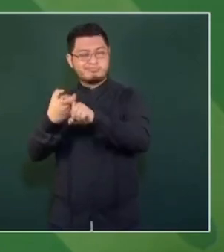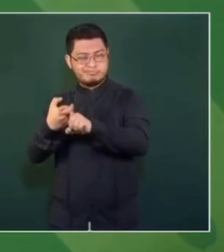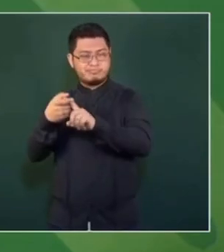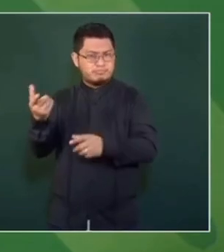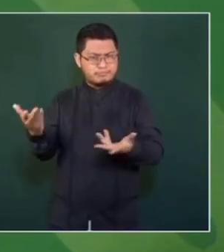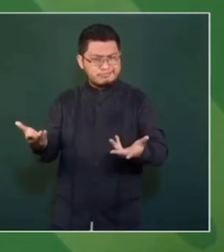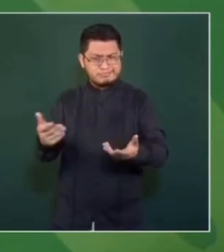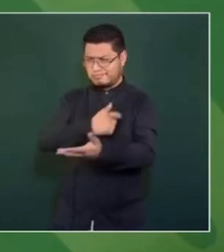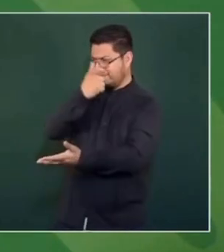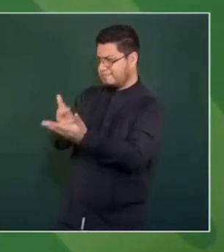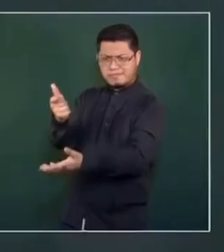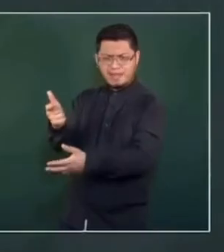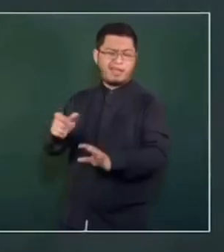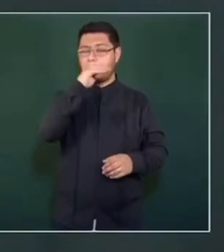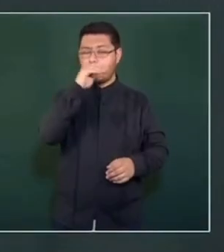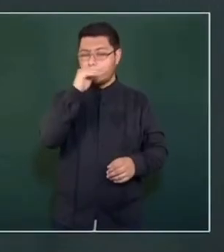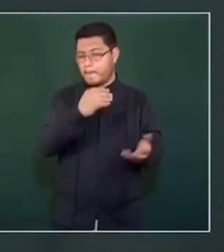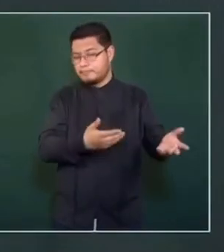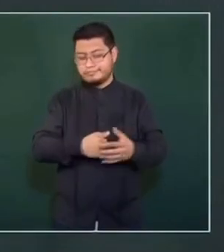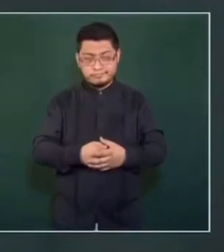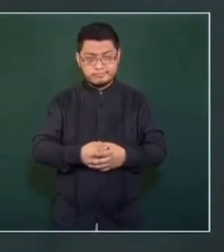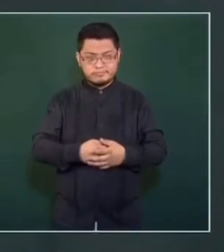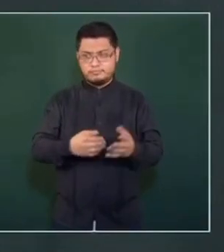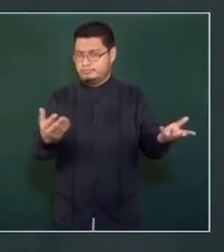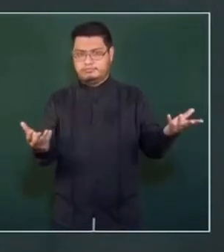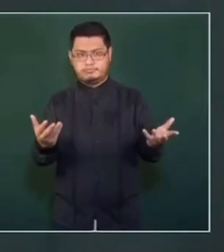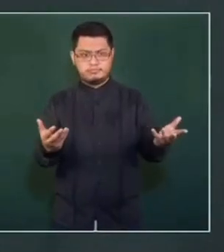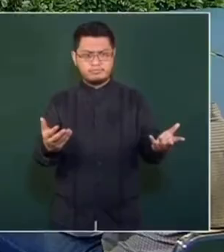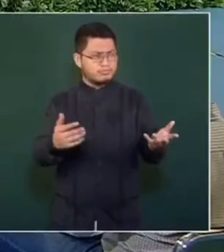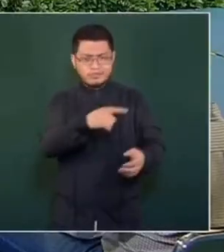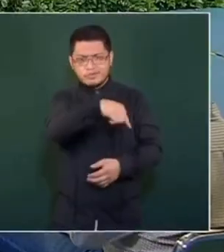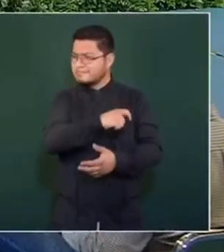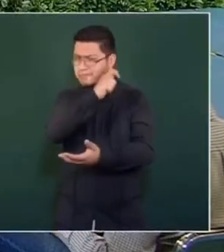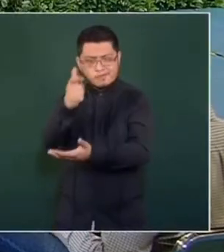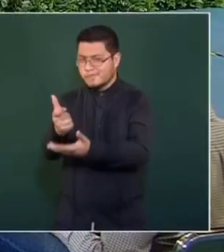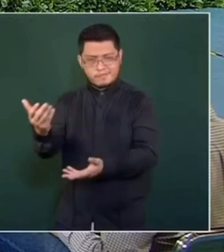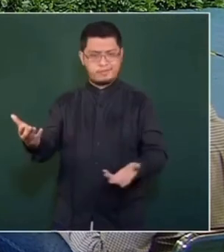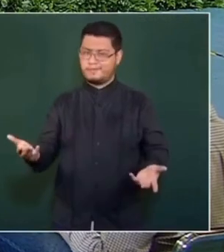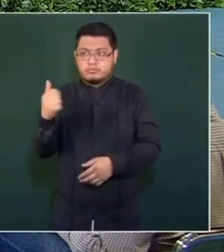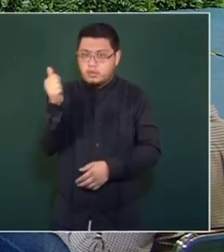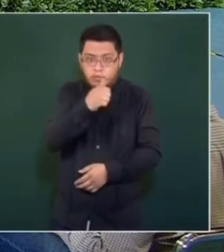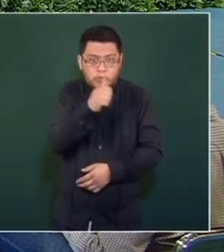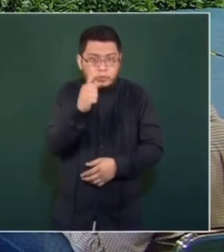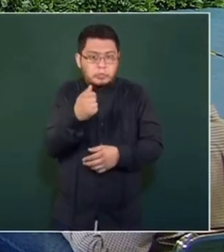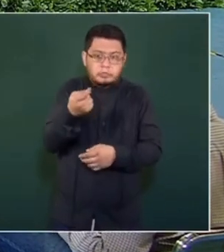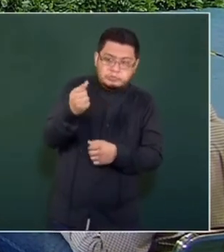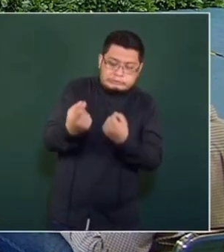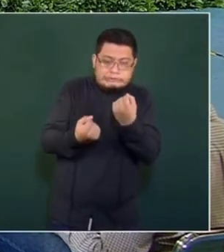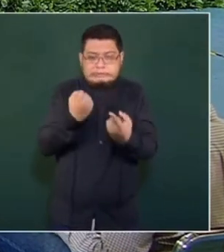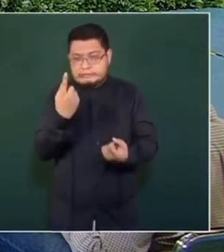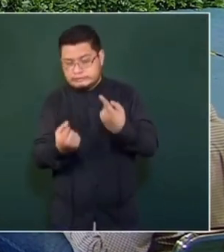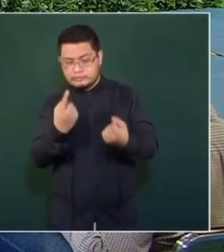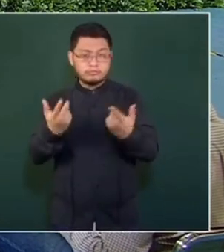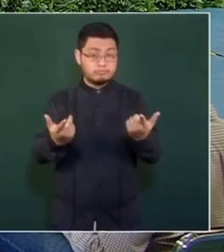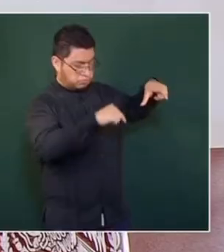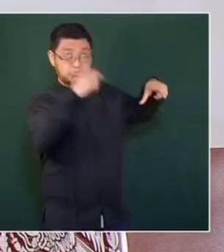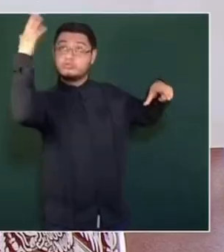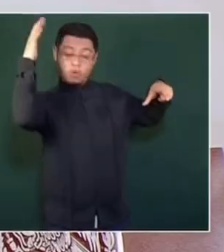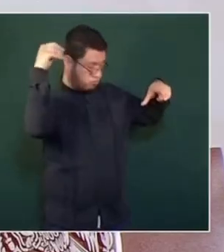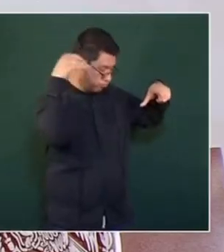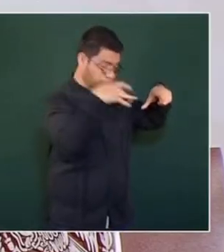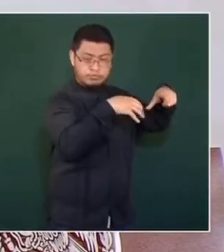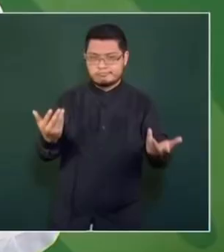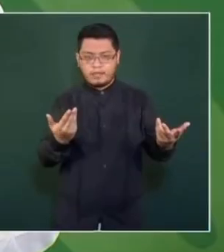por la transmisión. Y no solo no pagan por la transmisión, como no siempre hay aire, como también no siempre hay sol,